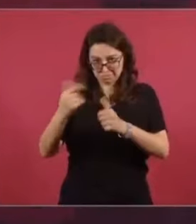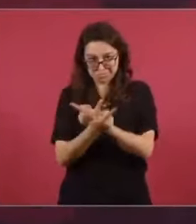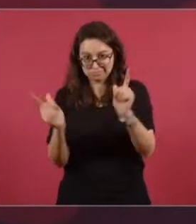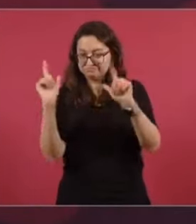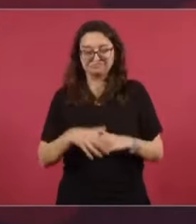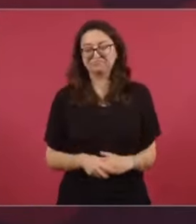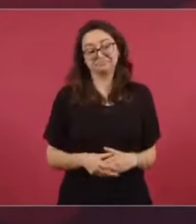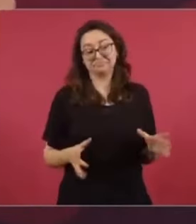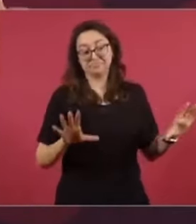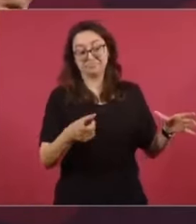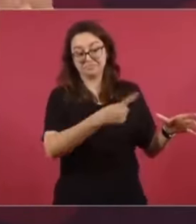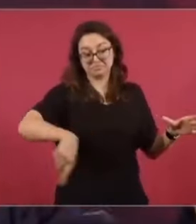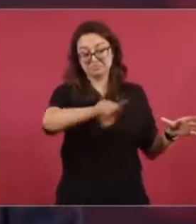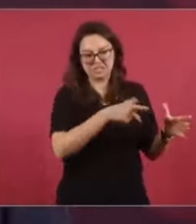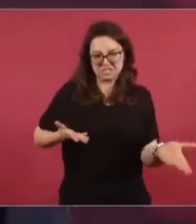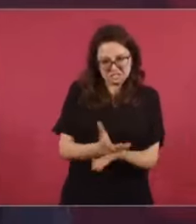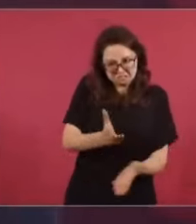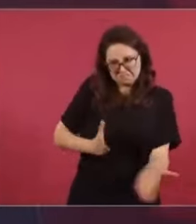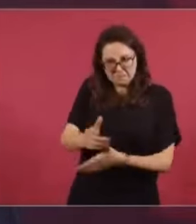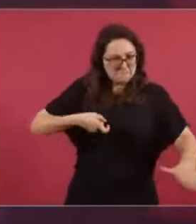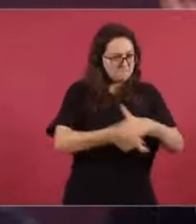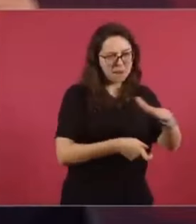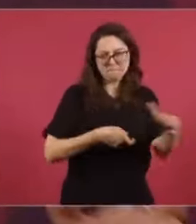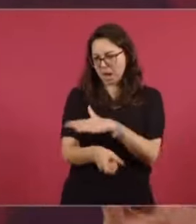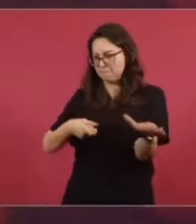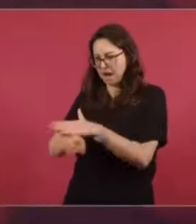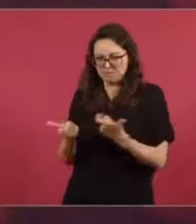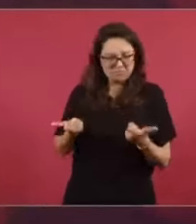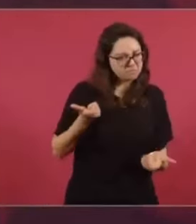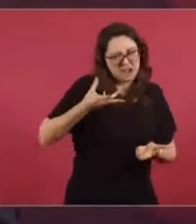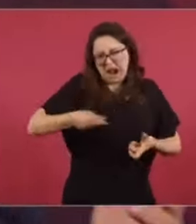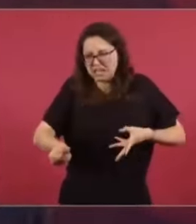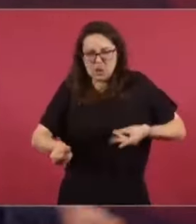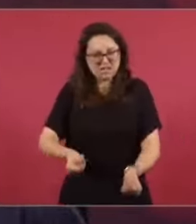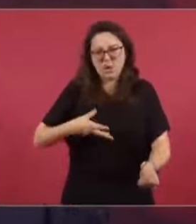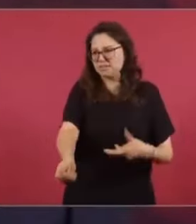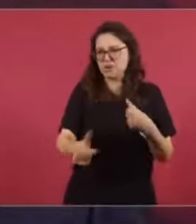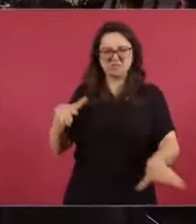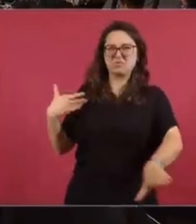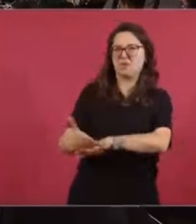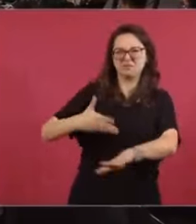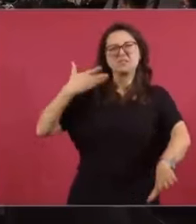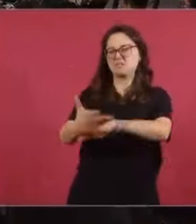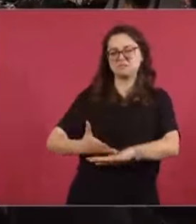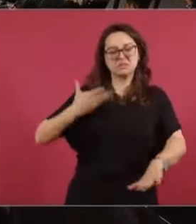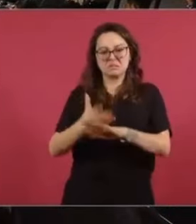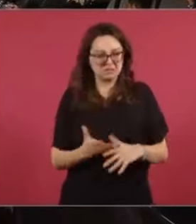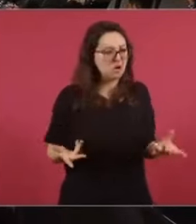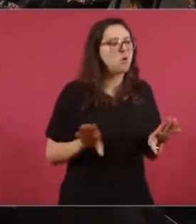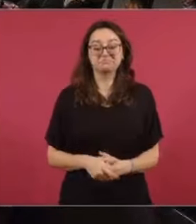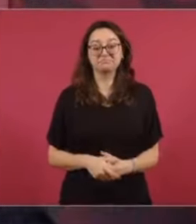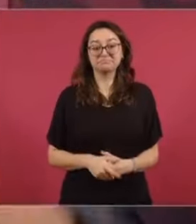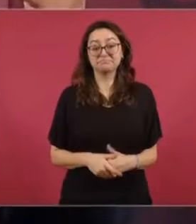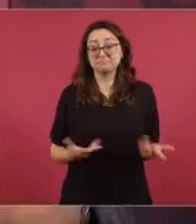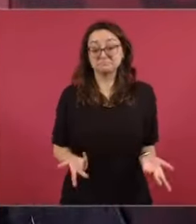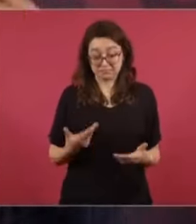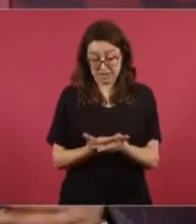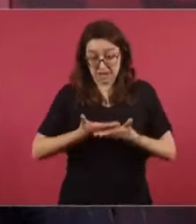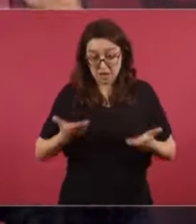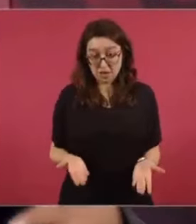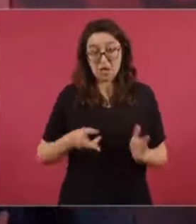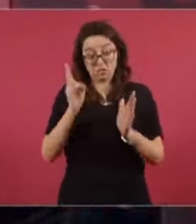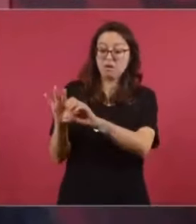Y hubo guerra sucia y muchísimo dinero de por medio. Se reunían para ver cómo nos cerraban el paso. Ahora